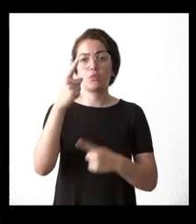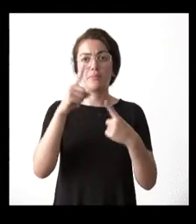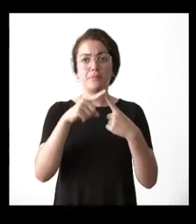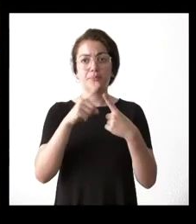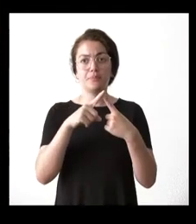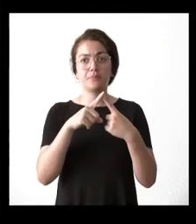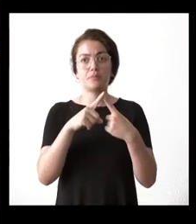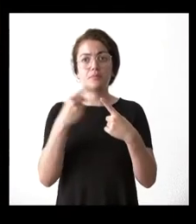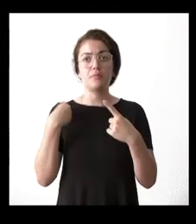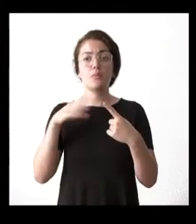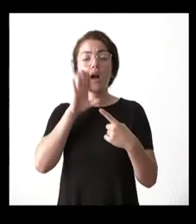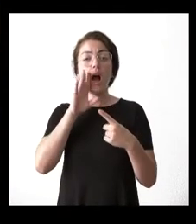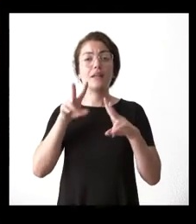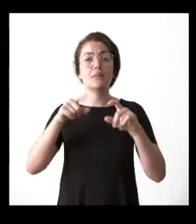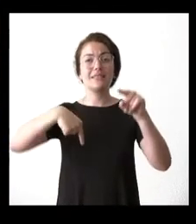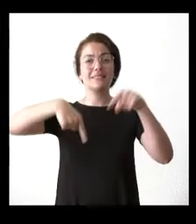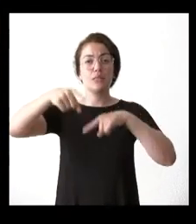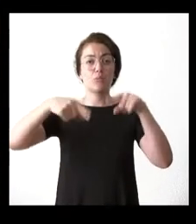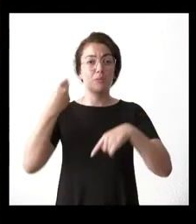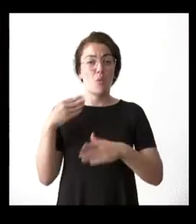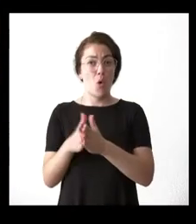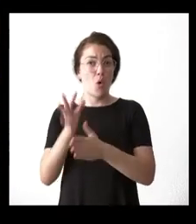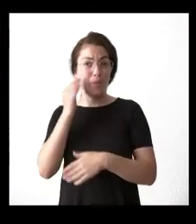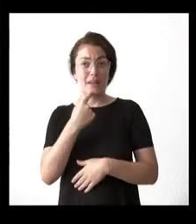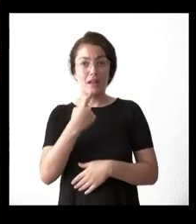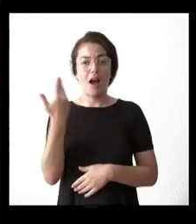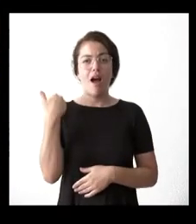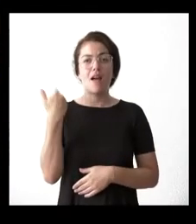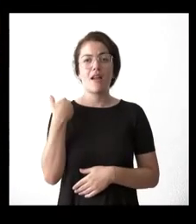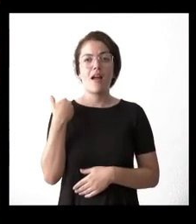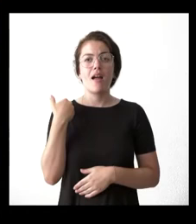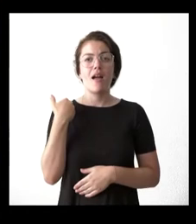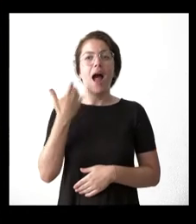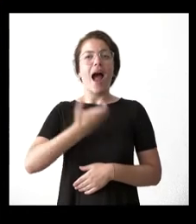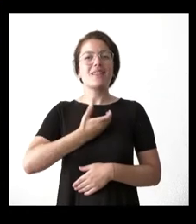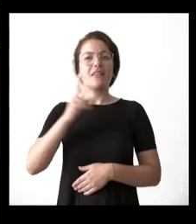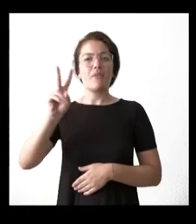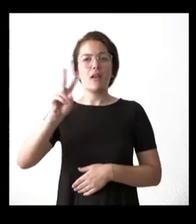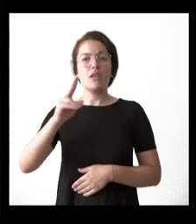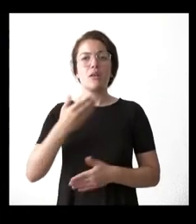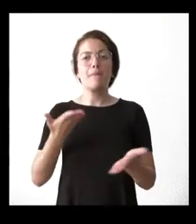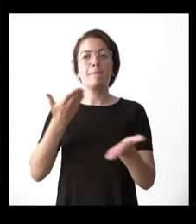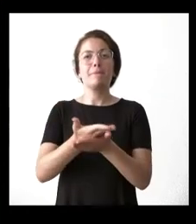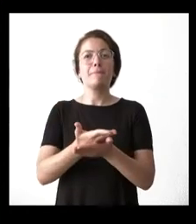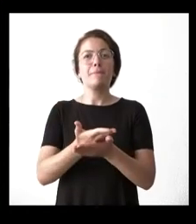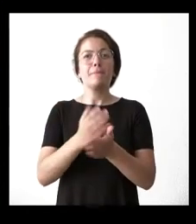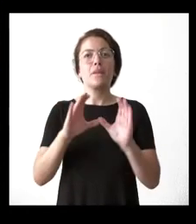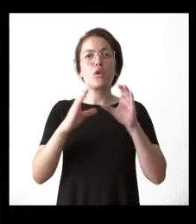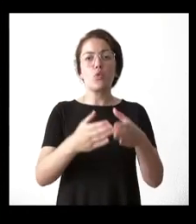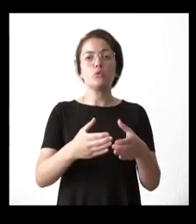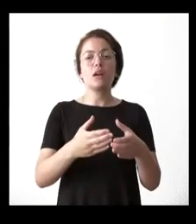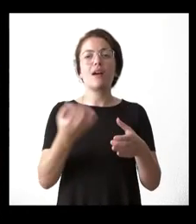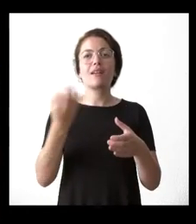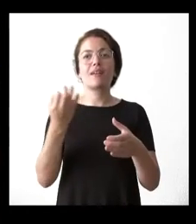siguiendo con el transporte que apuntaba mi compañera ayer Oscar Puente pidió a la Junta que complementara la bonificación del transporte